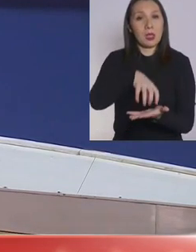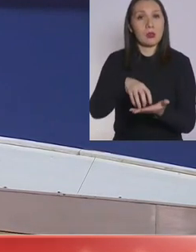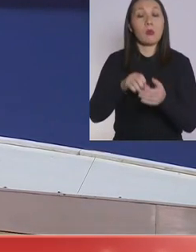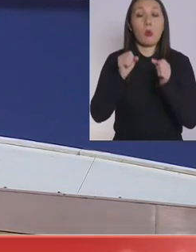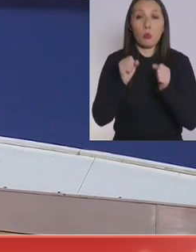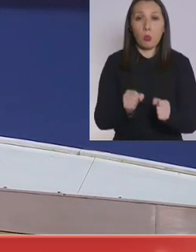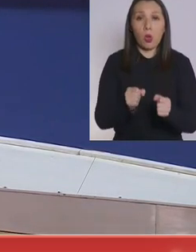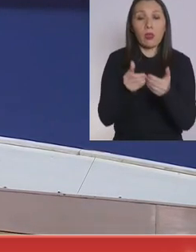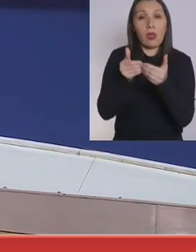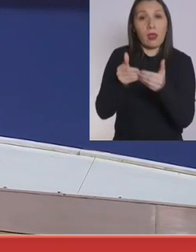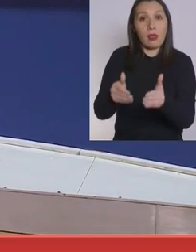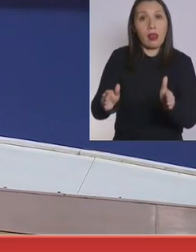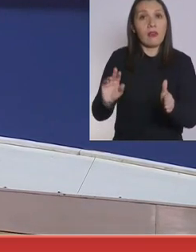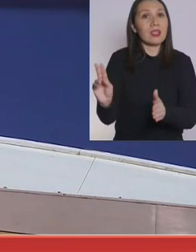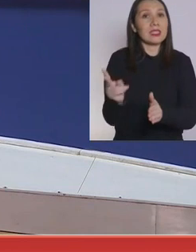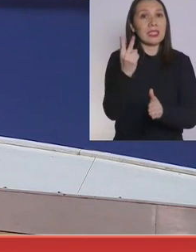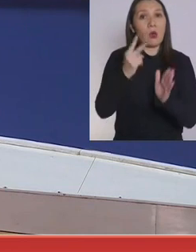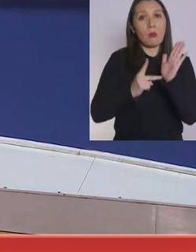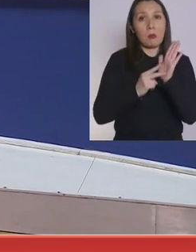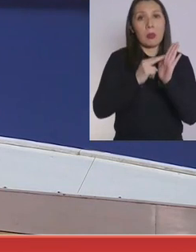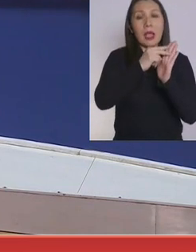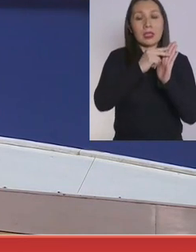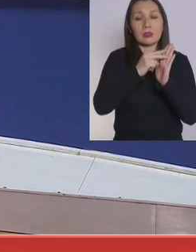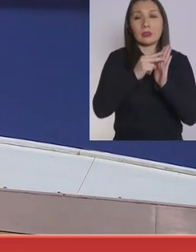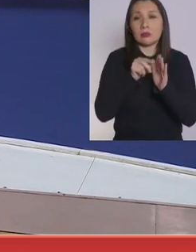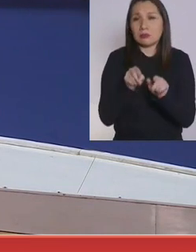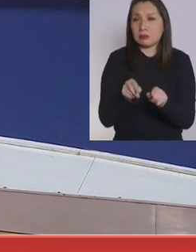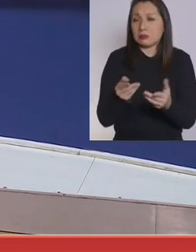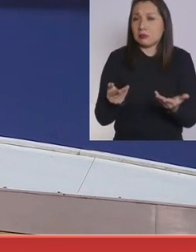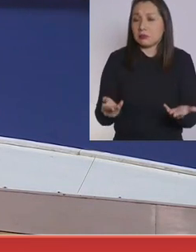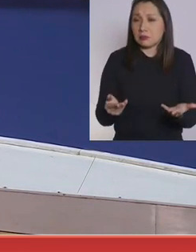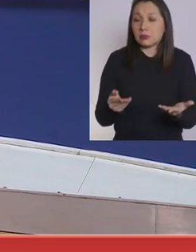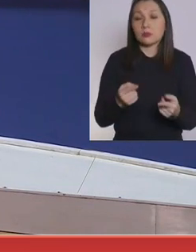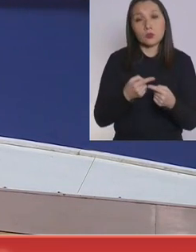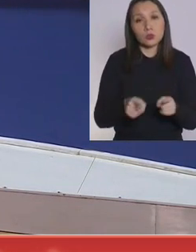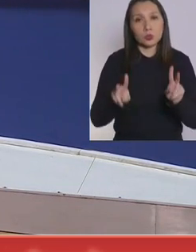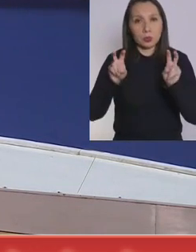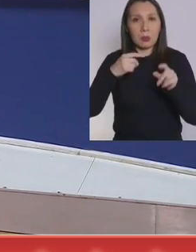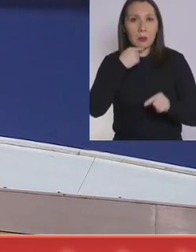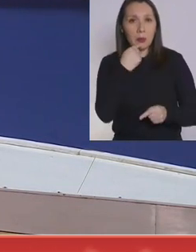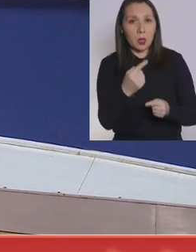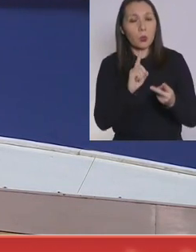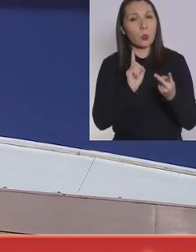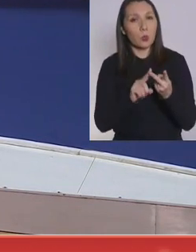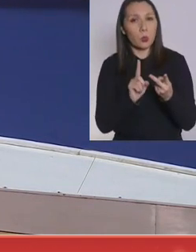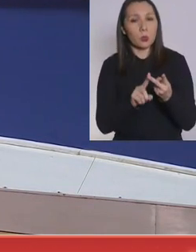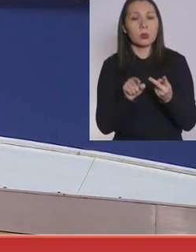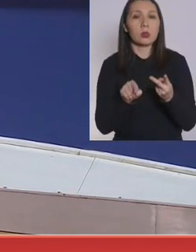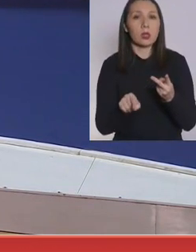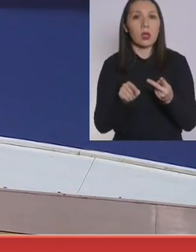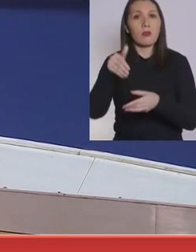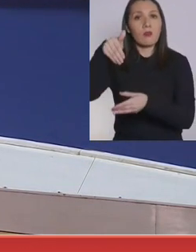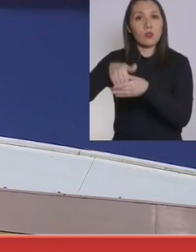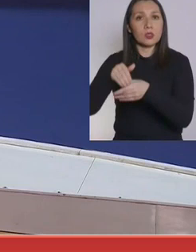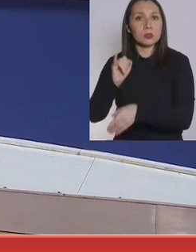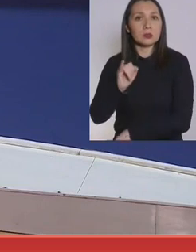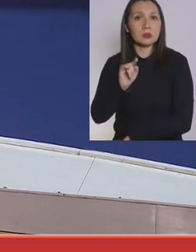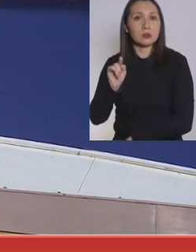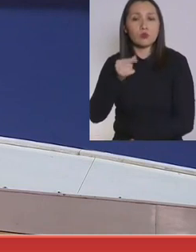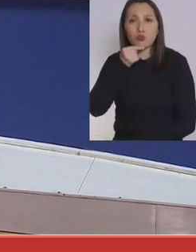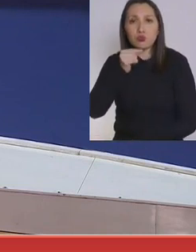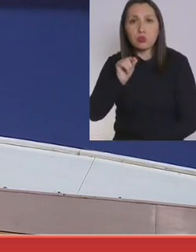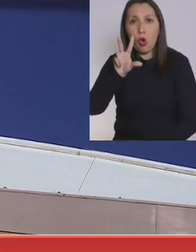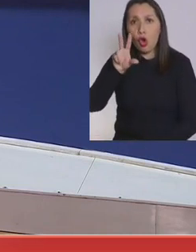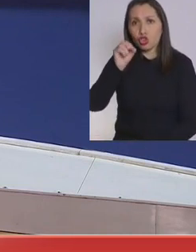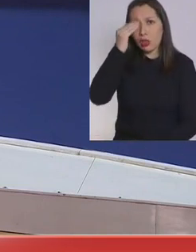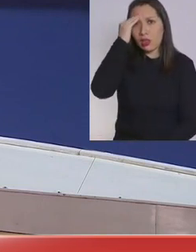pasaran a esta segunda fase del plan paso a paso. Y lo otro, con respecto al plebiscito, quedan menos de